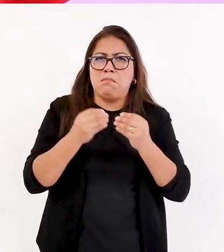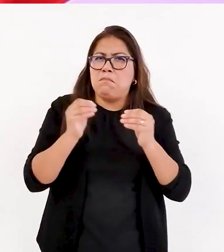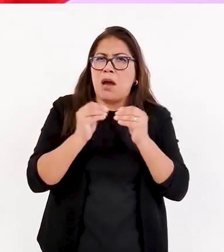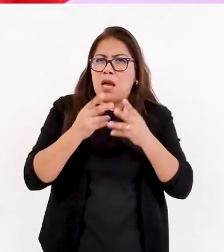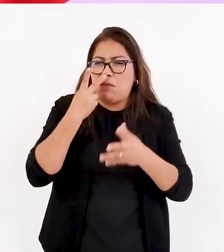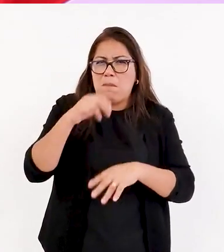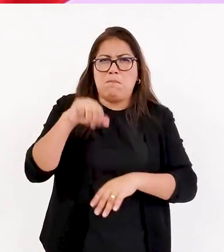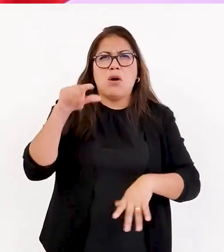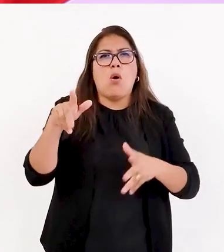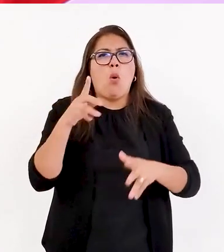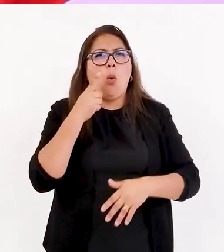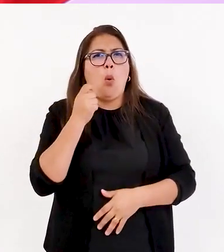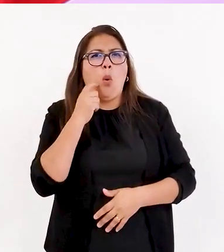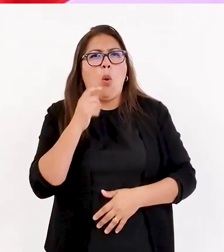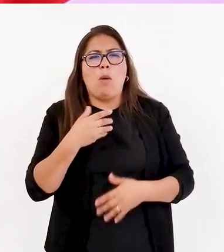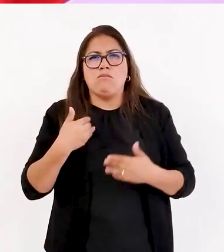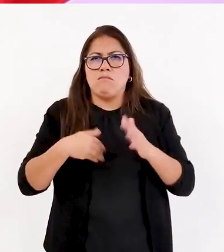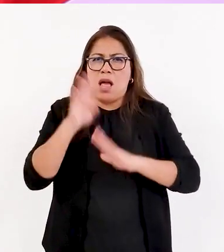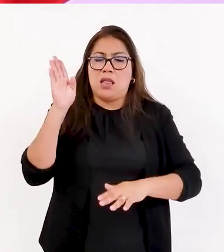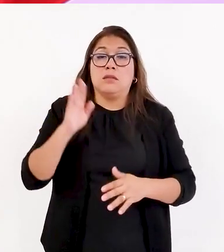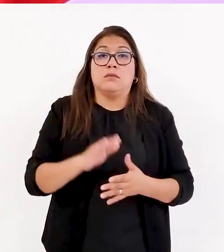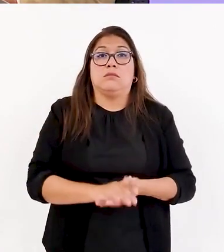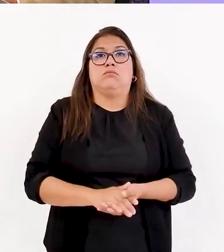quiere decir que son familiares, ¿no?